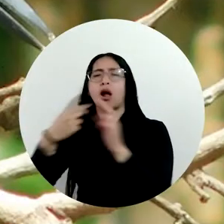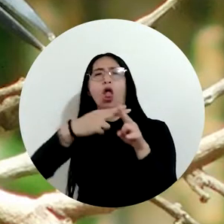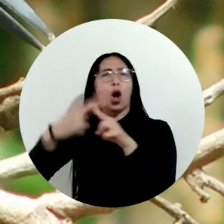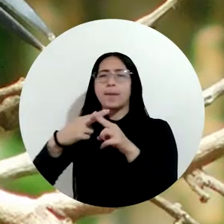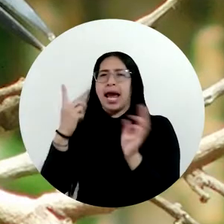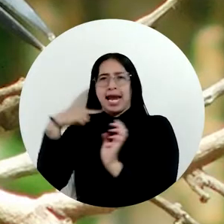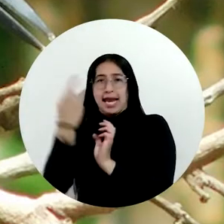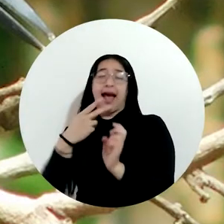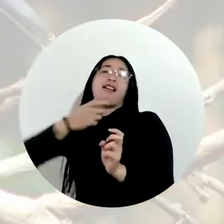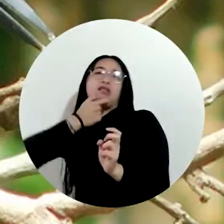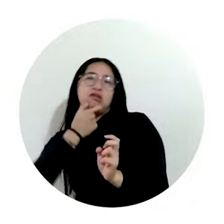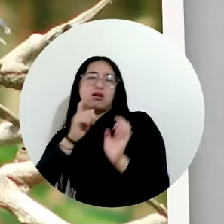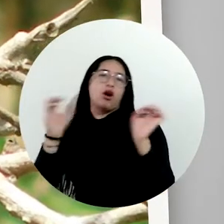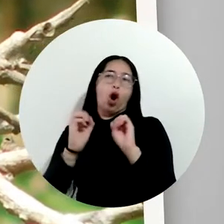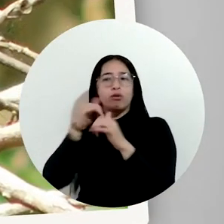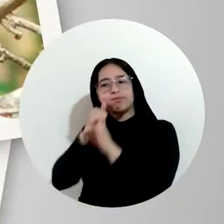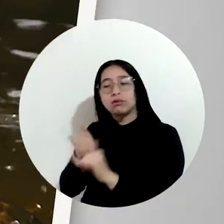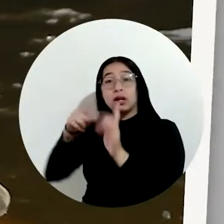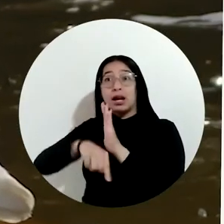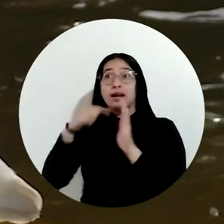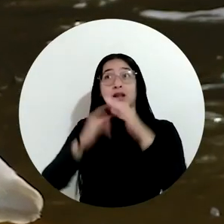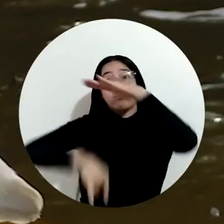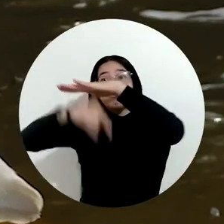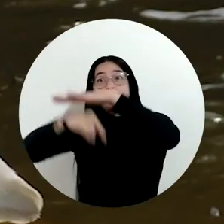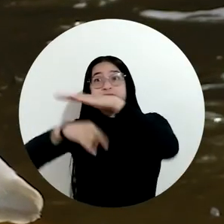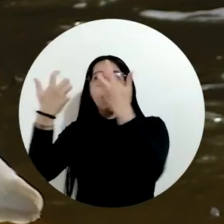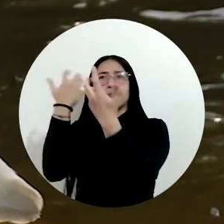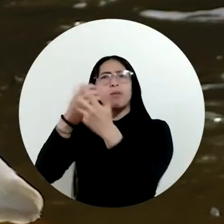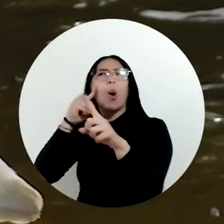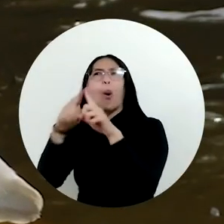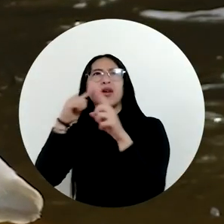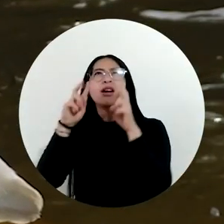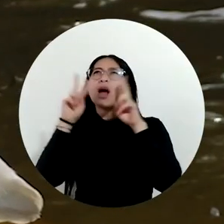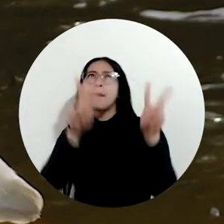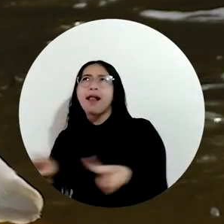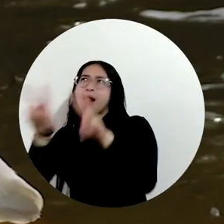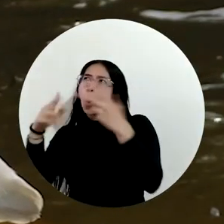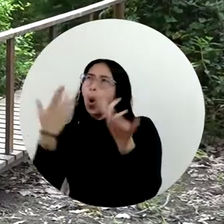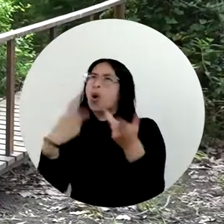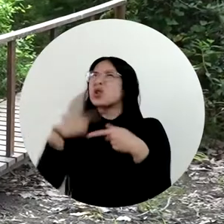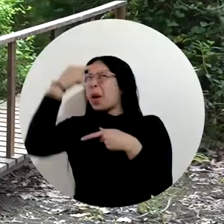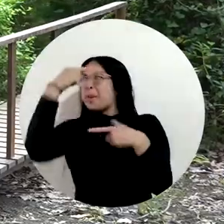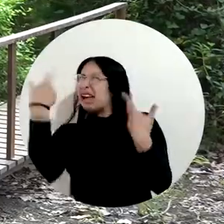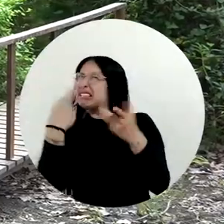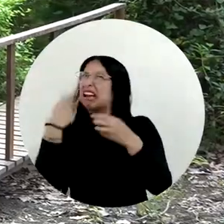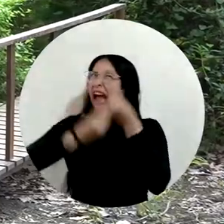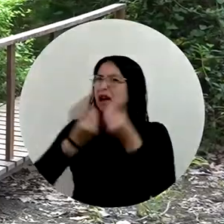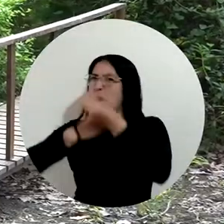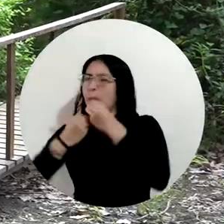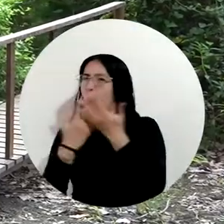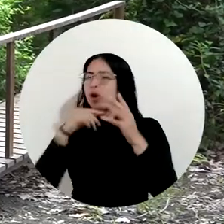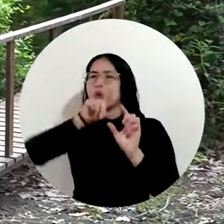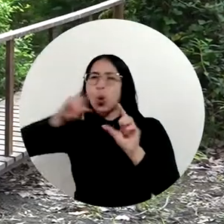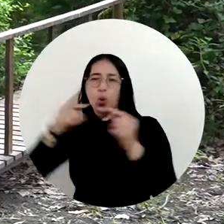nombres comunes en inglés. Simplemente los listados son llenados a partir del conocimiento de las personas que observan las aves. La Alma Mater reunió